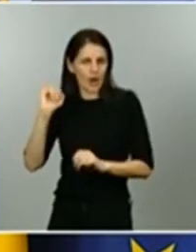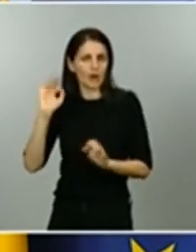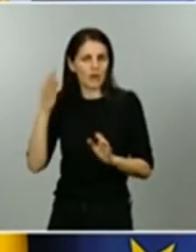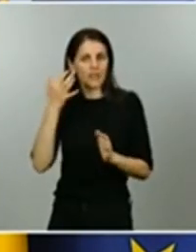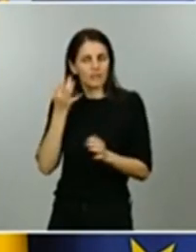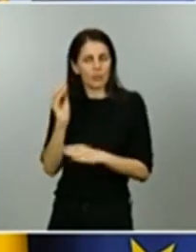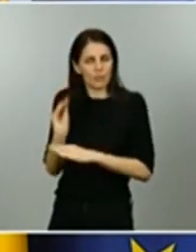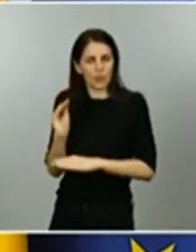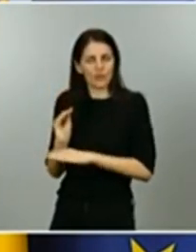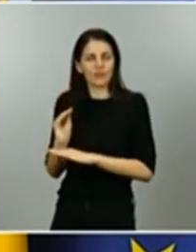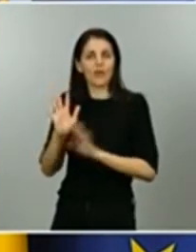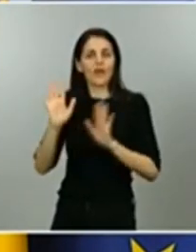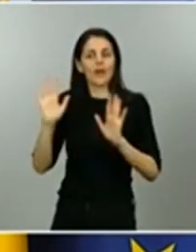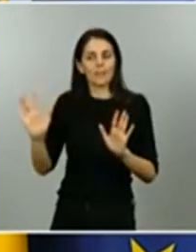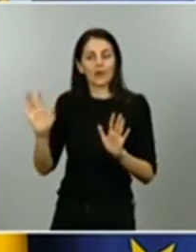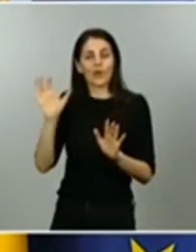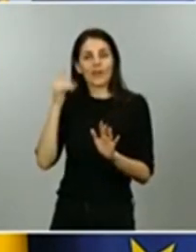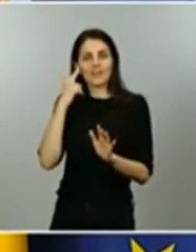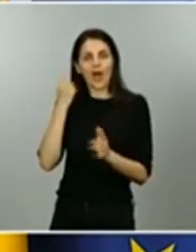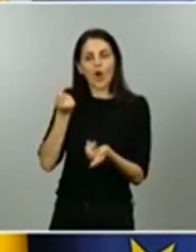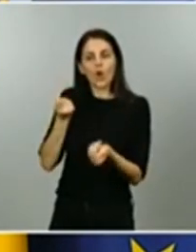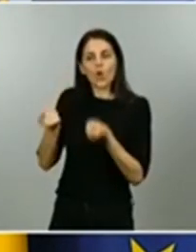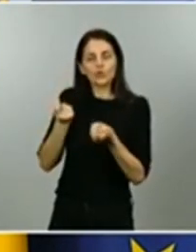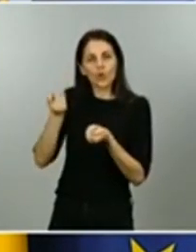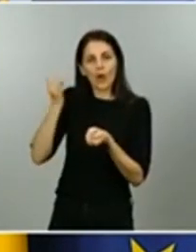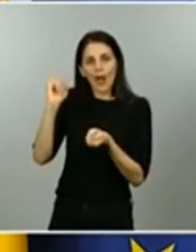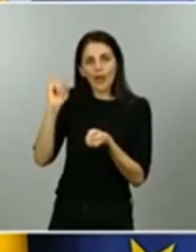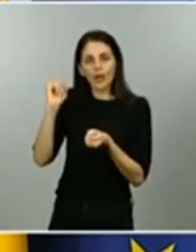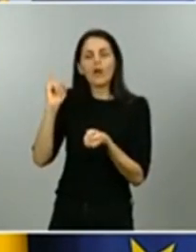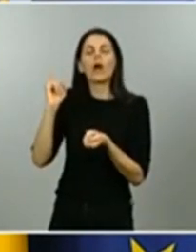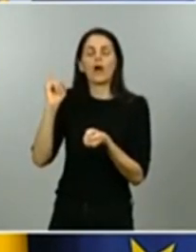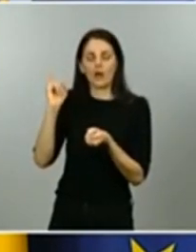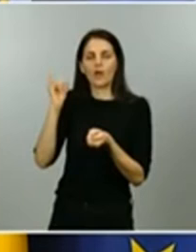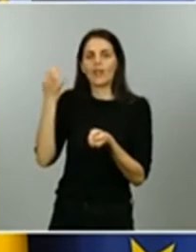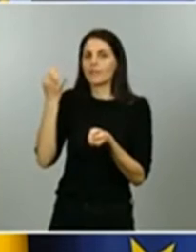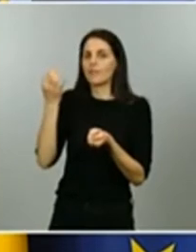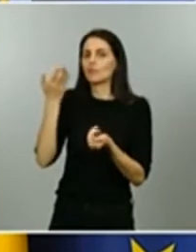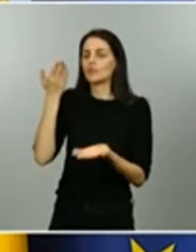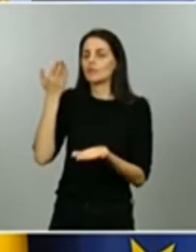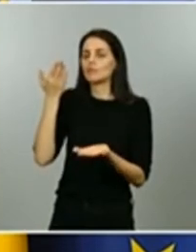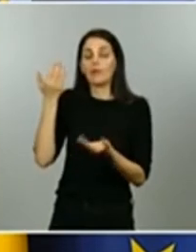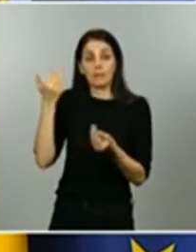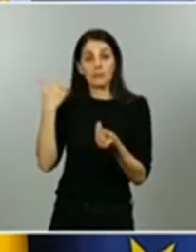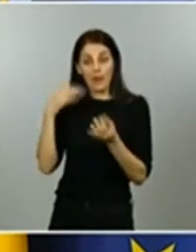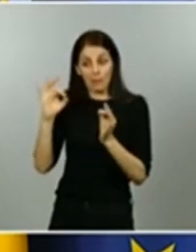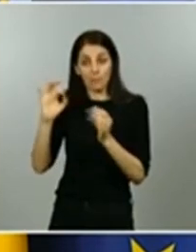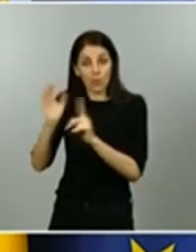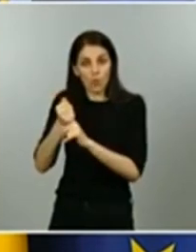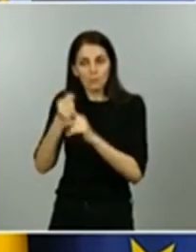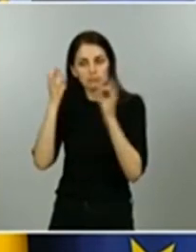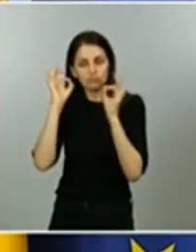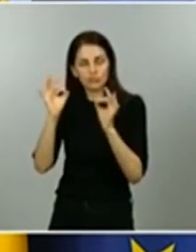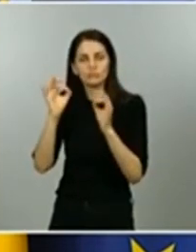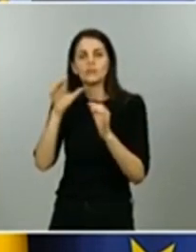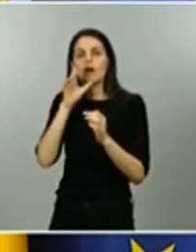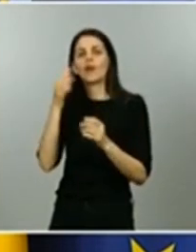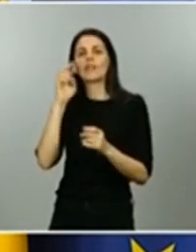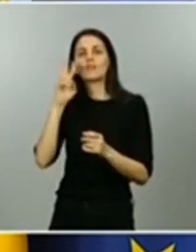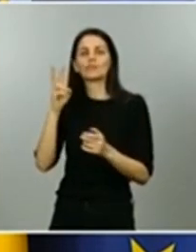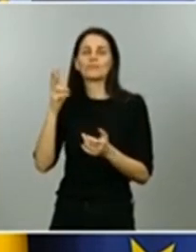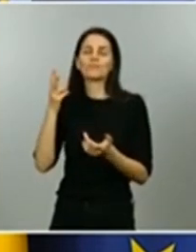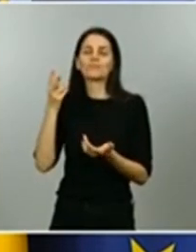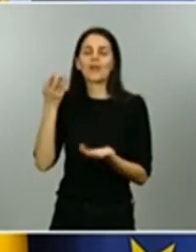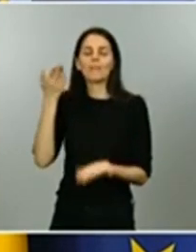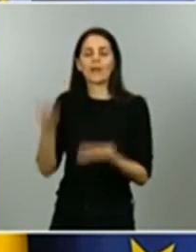importante que tiene la comunidad autónoma todo el mundo conoce la capacidad asistencial de la comunidad en